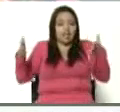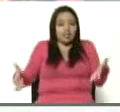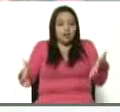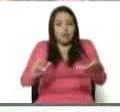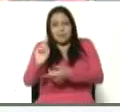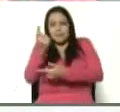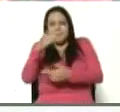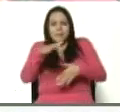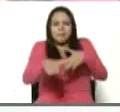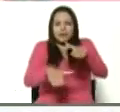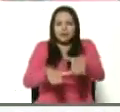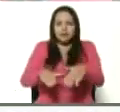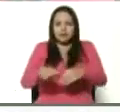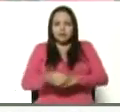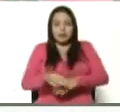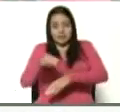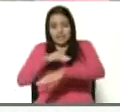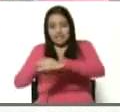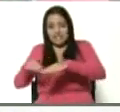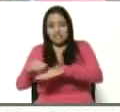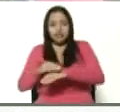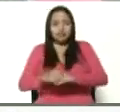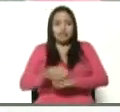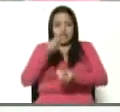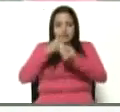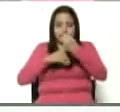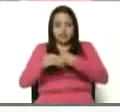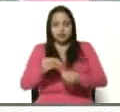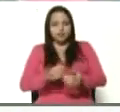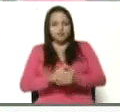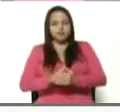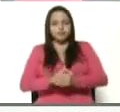primer paso, Ministro Leal Tellería, Ministro de Alimentación,